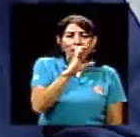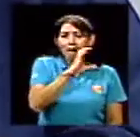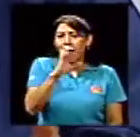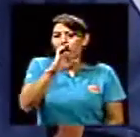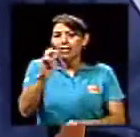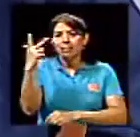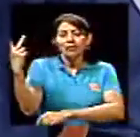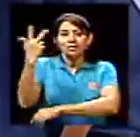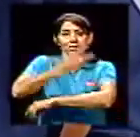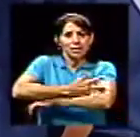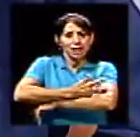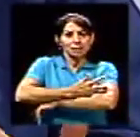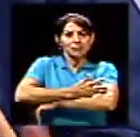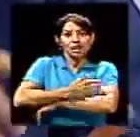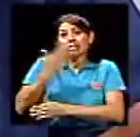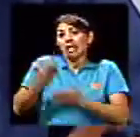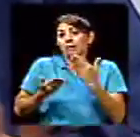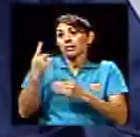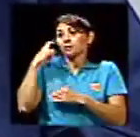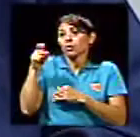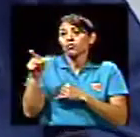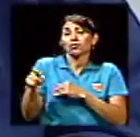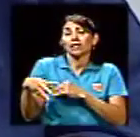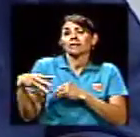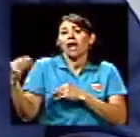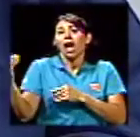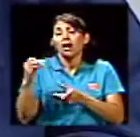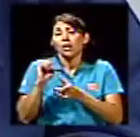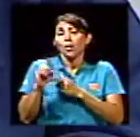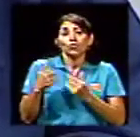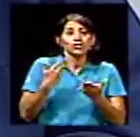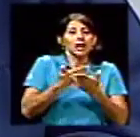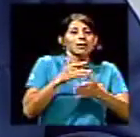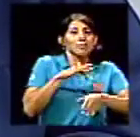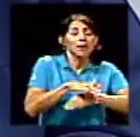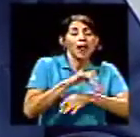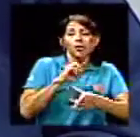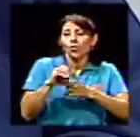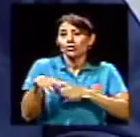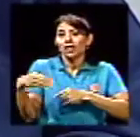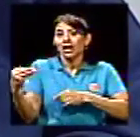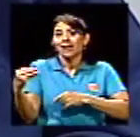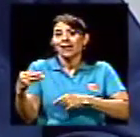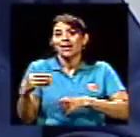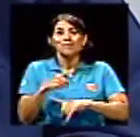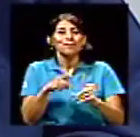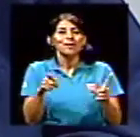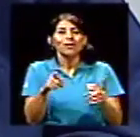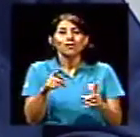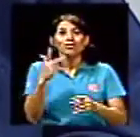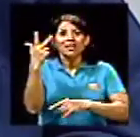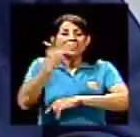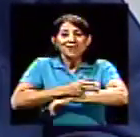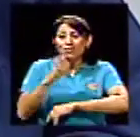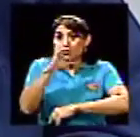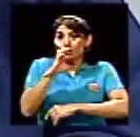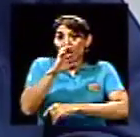Porque llega a las 10 o sale muy temprano, cualquier cosa de esas. Que llenar la cuota en un día, ¿ya?